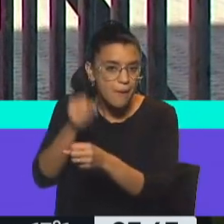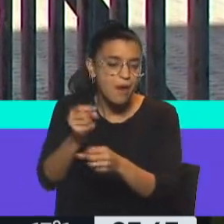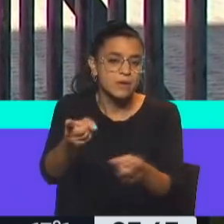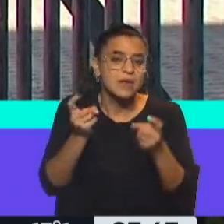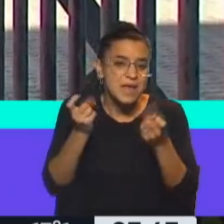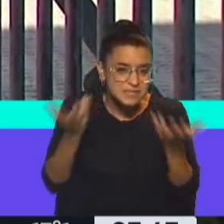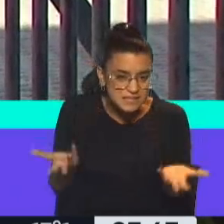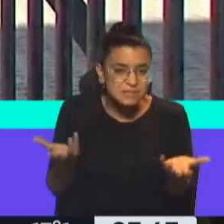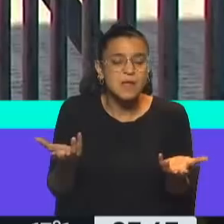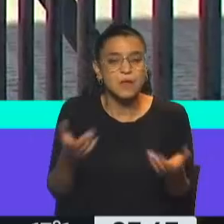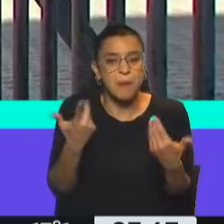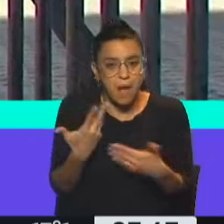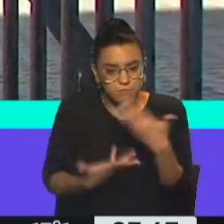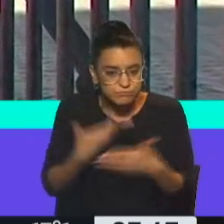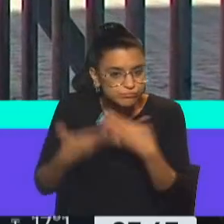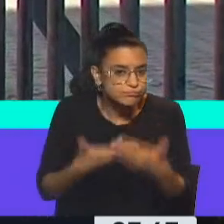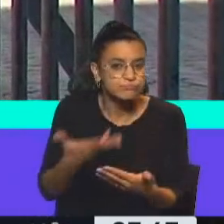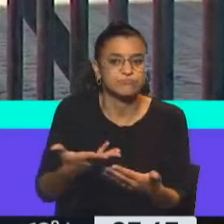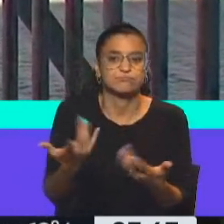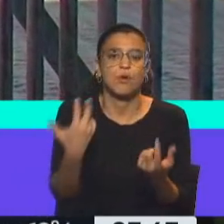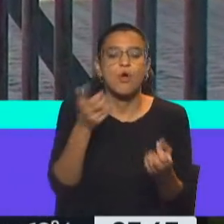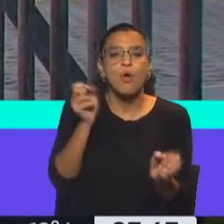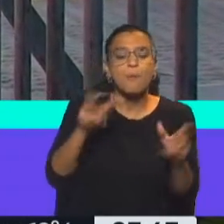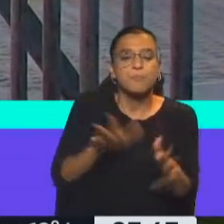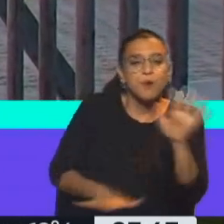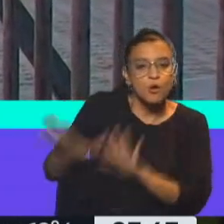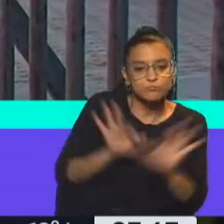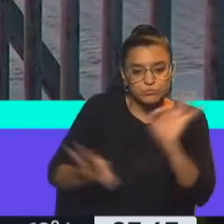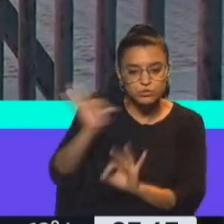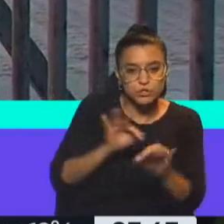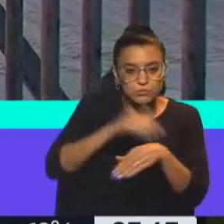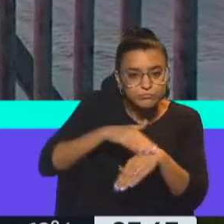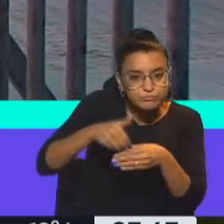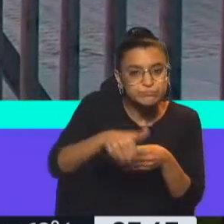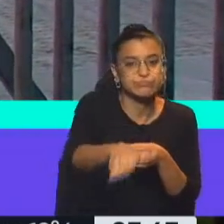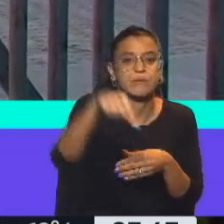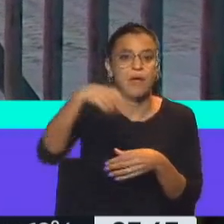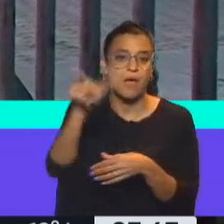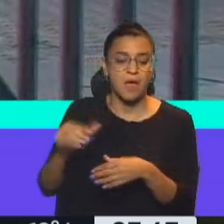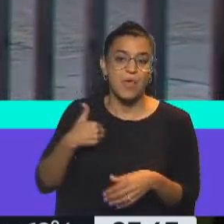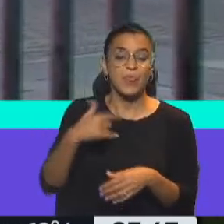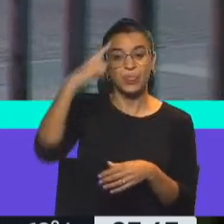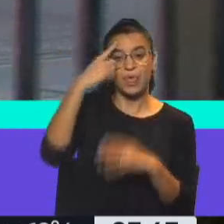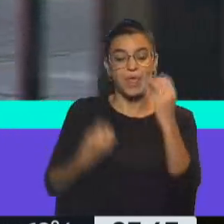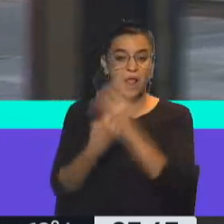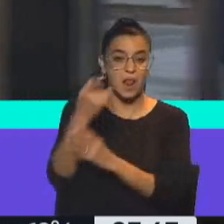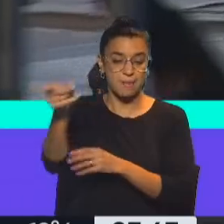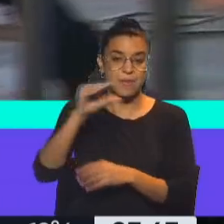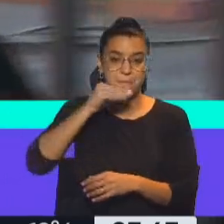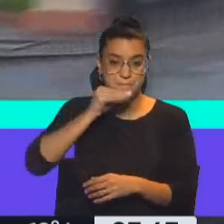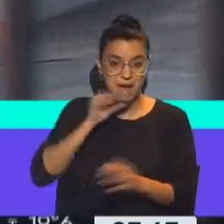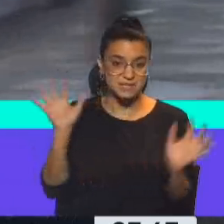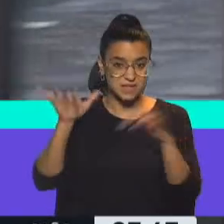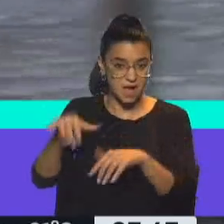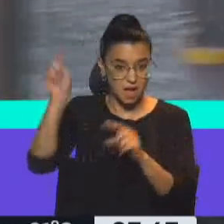necesaria para llevar adelante proyectos a largo plazo en la República Argentina. Y a las 10 de la mañana va a estar Sergio Massa